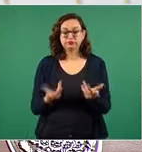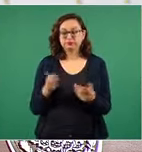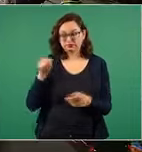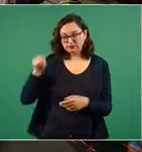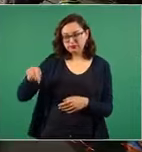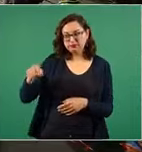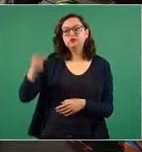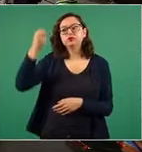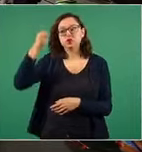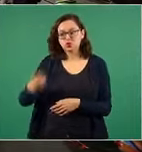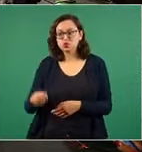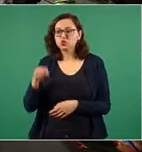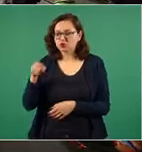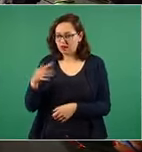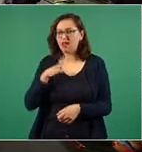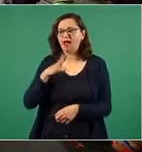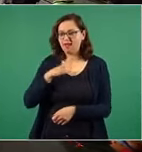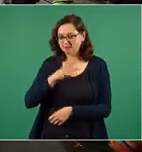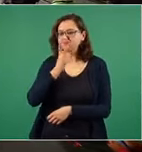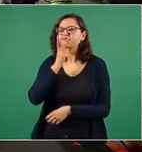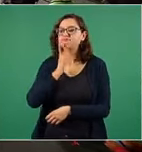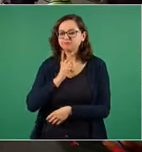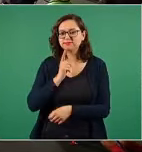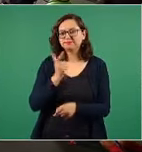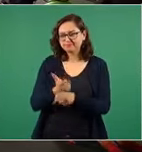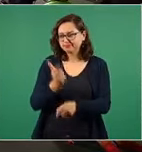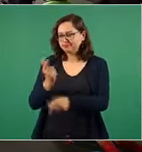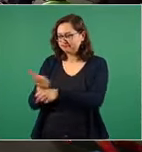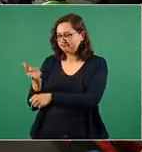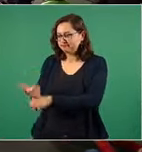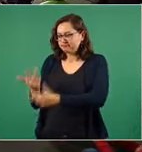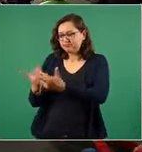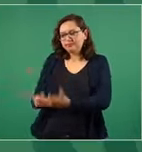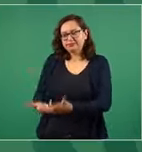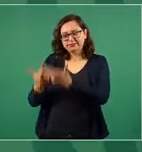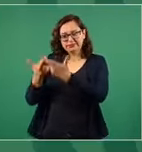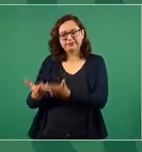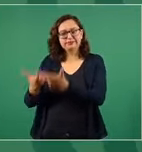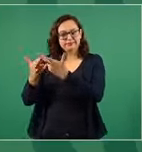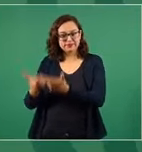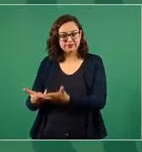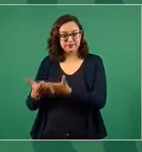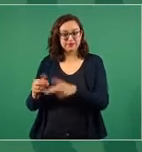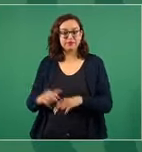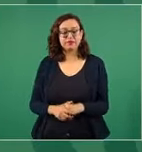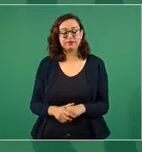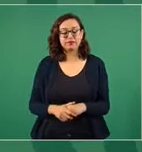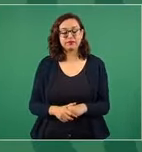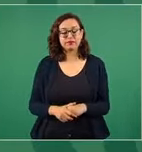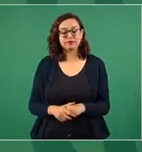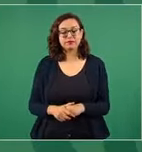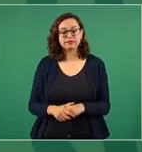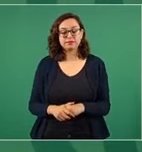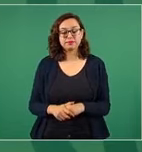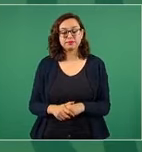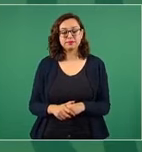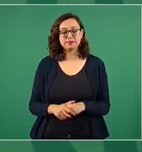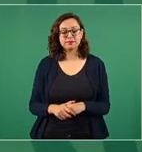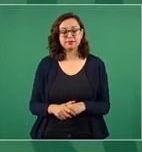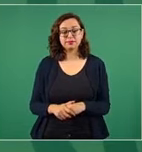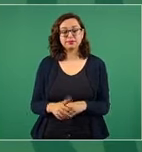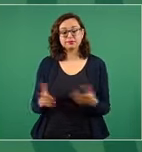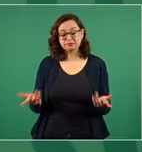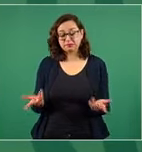garantizado el abasto del petróleo y lo otro que seguramente mencionó o a lo que se